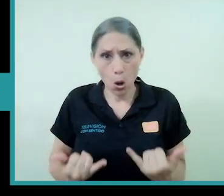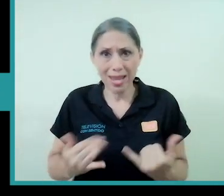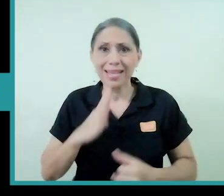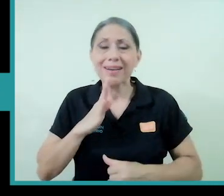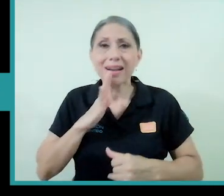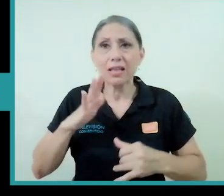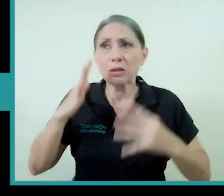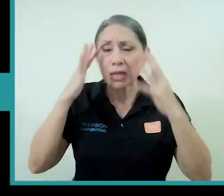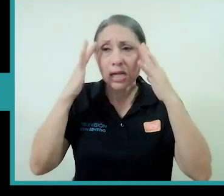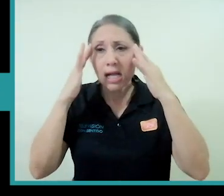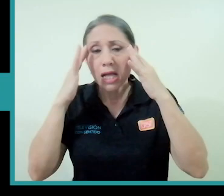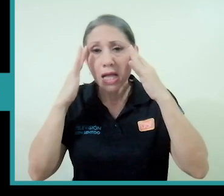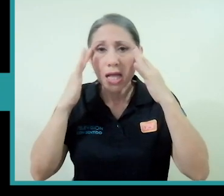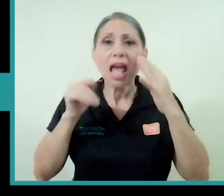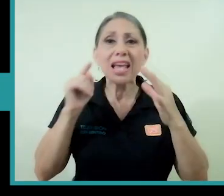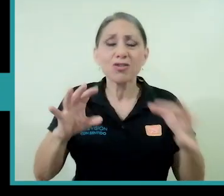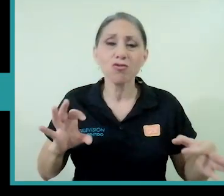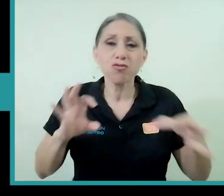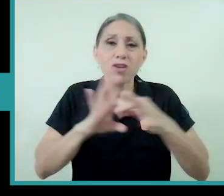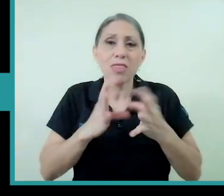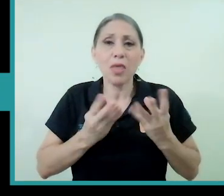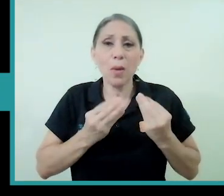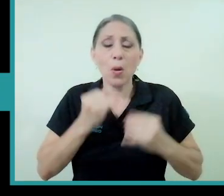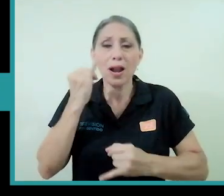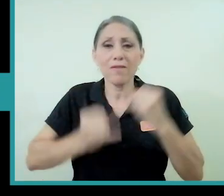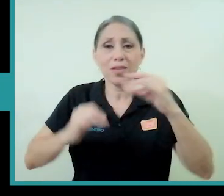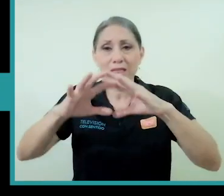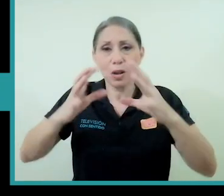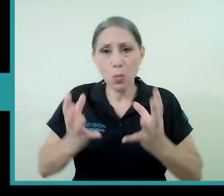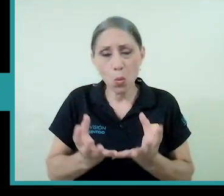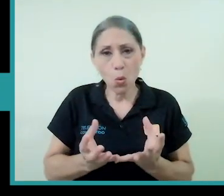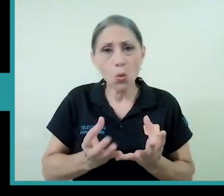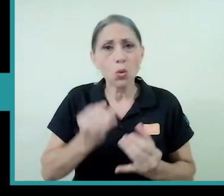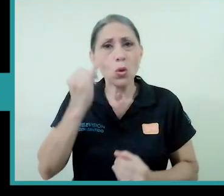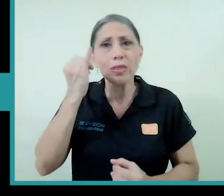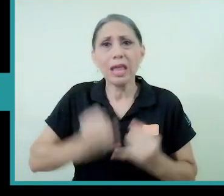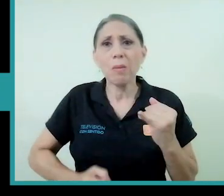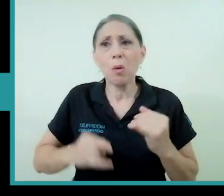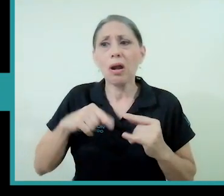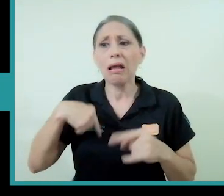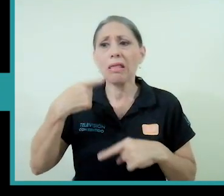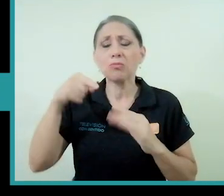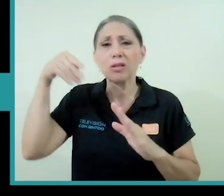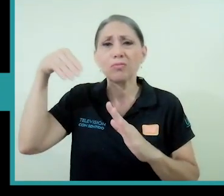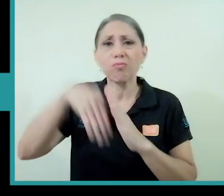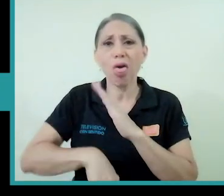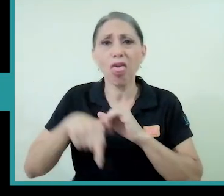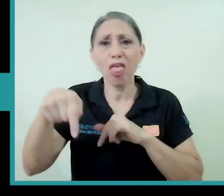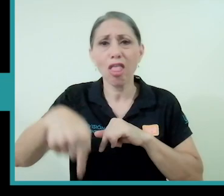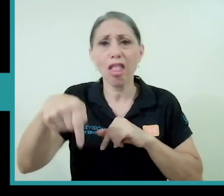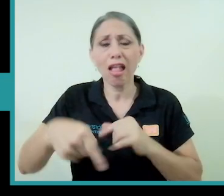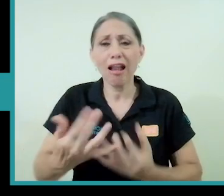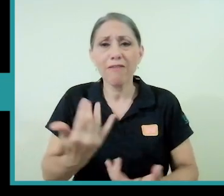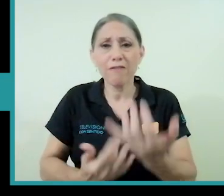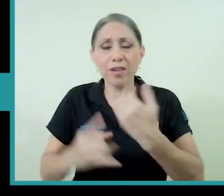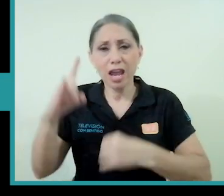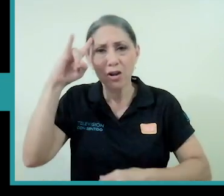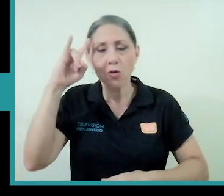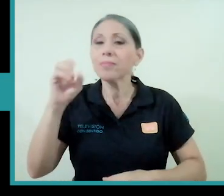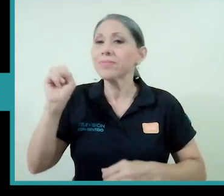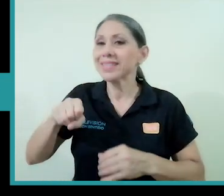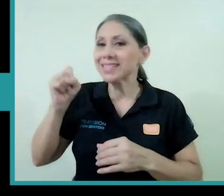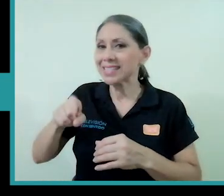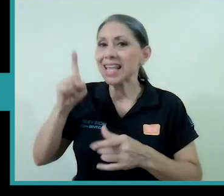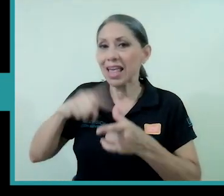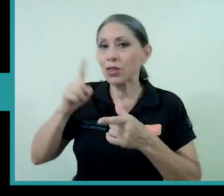están hablando de ansiedad y tiene que ver con el temor al fin del mundo con el temor a irse al infierno entonces como que recuperemos esa